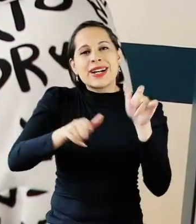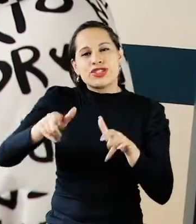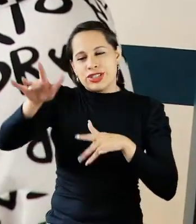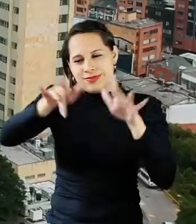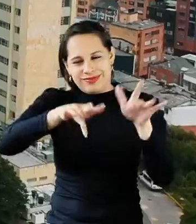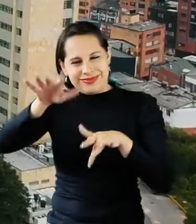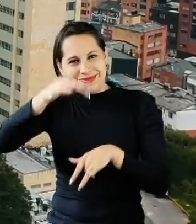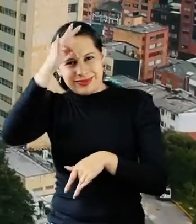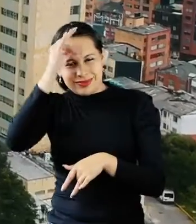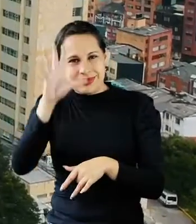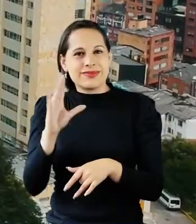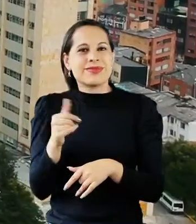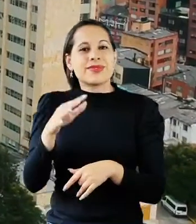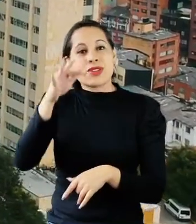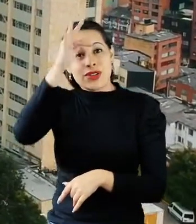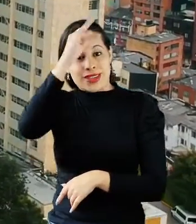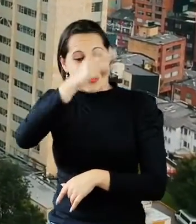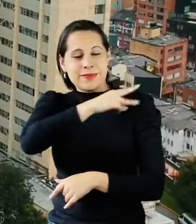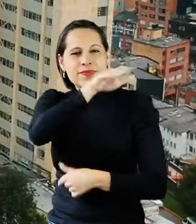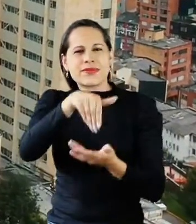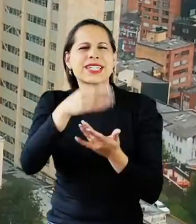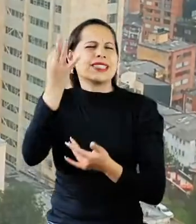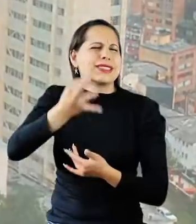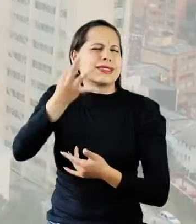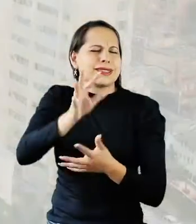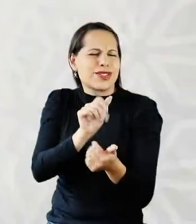pacientes. OMIL, siempre contigo